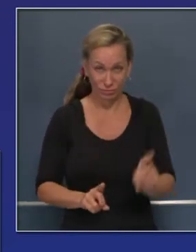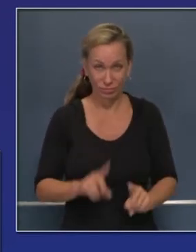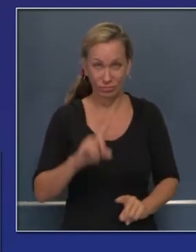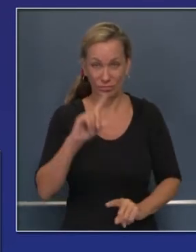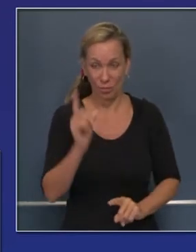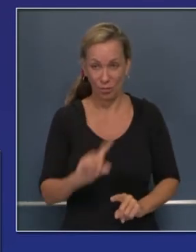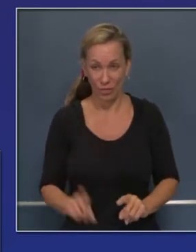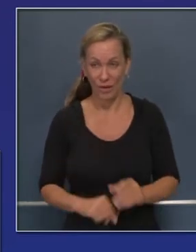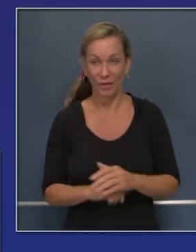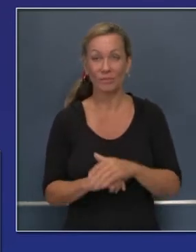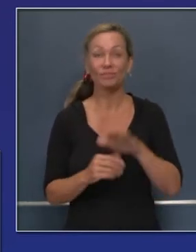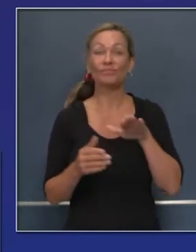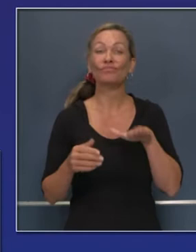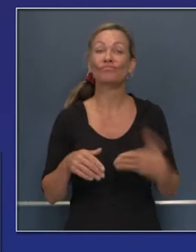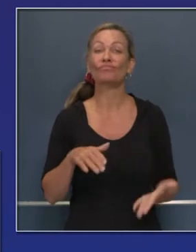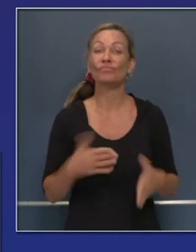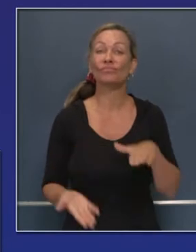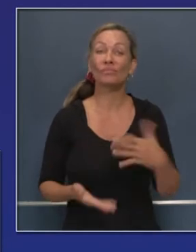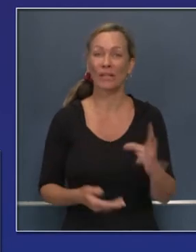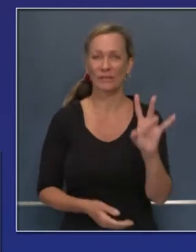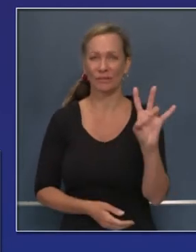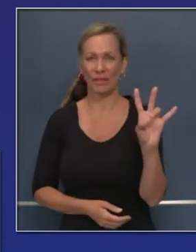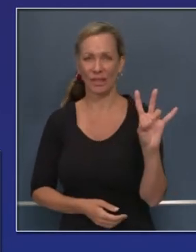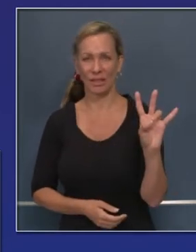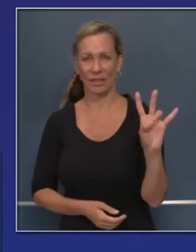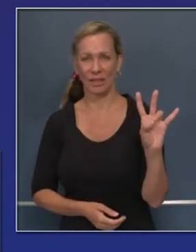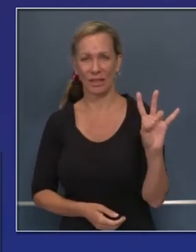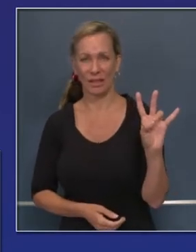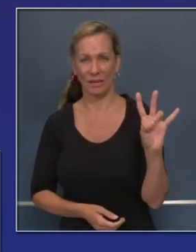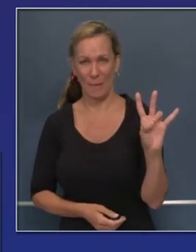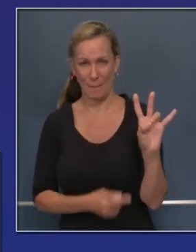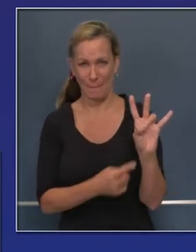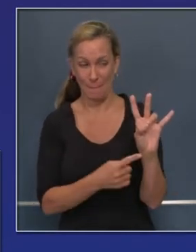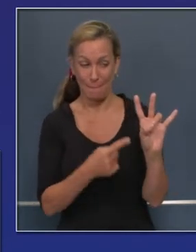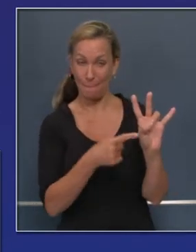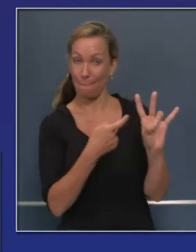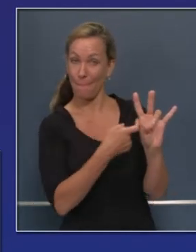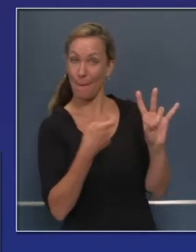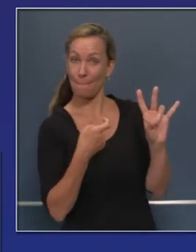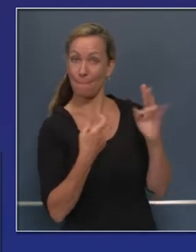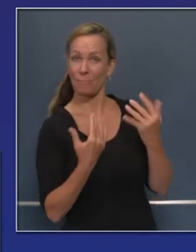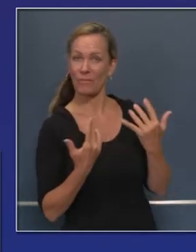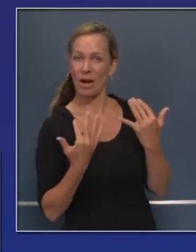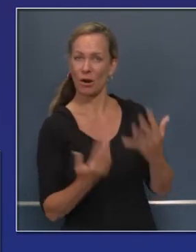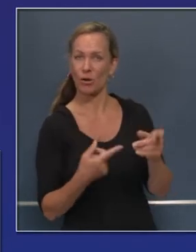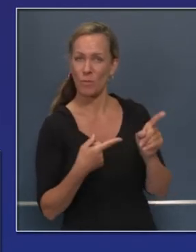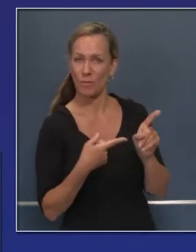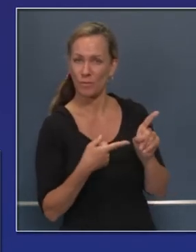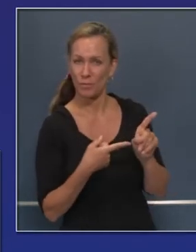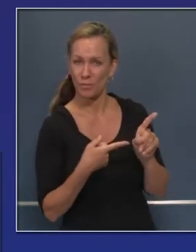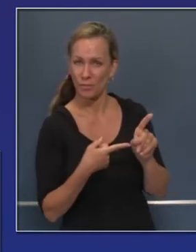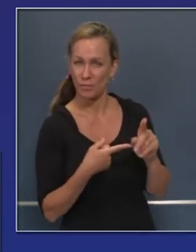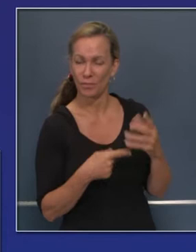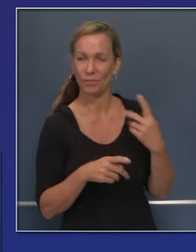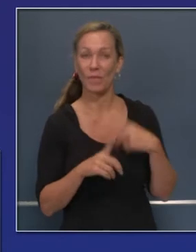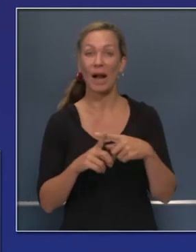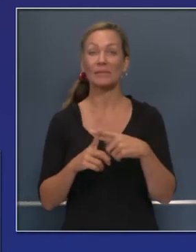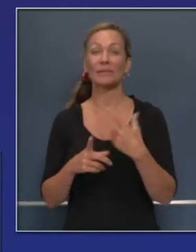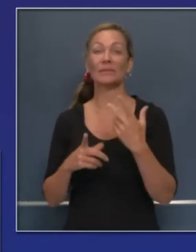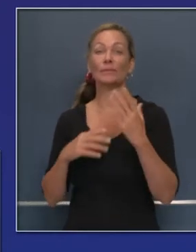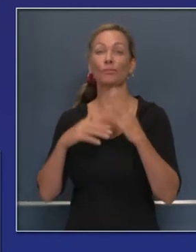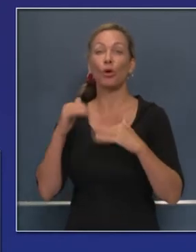perdimos 7 vidas hasta ahora en estos últimos incendios y más de 1,200 estructuras que se